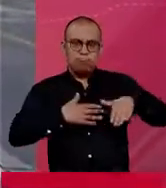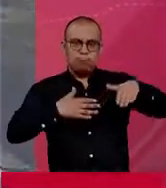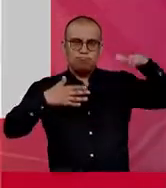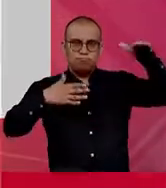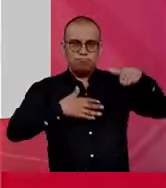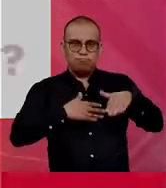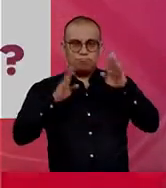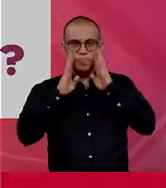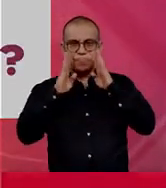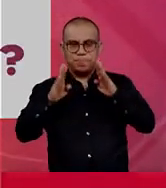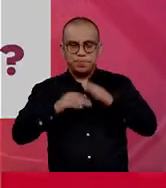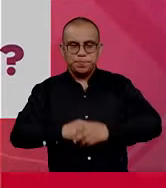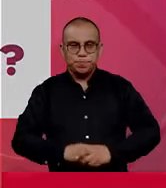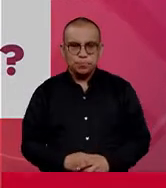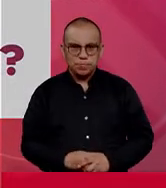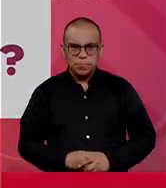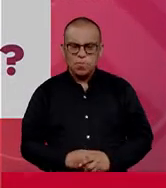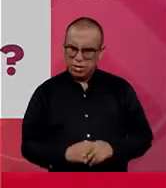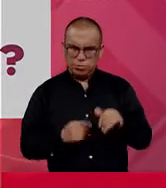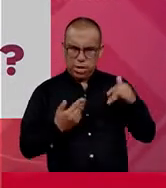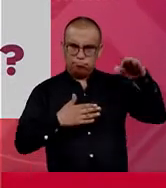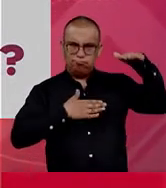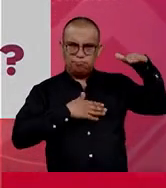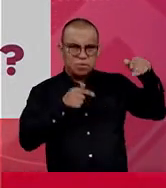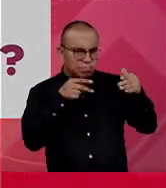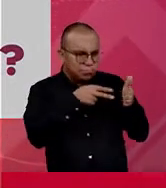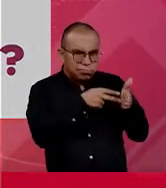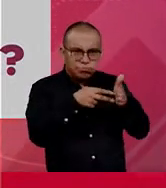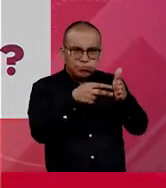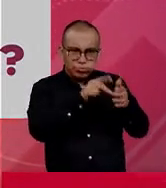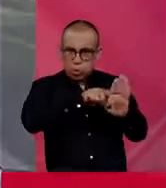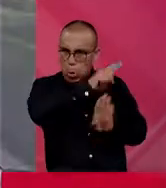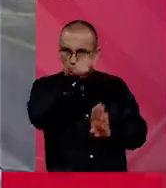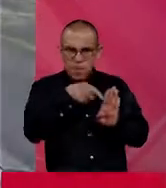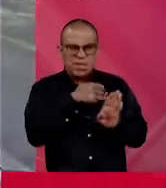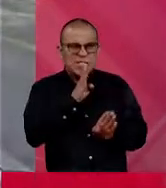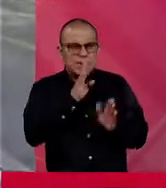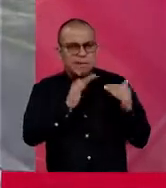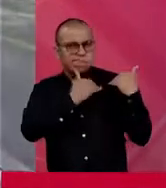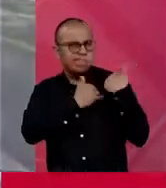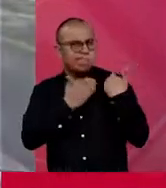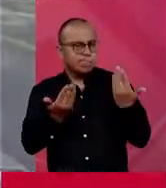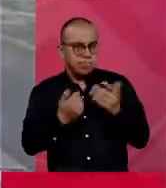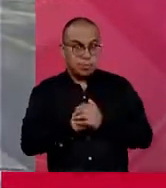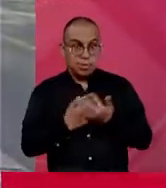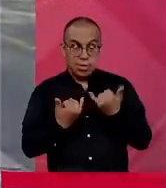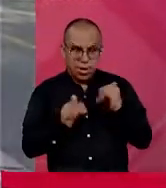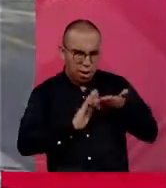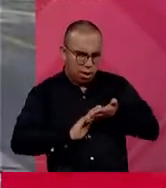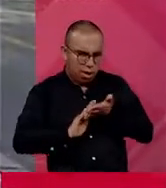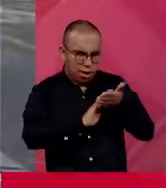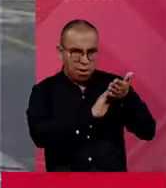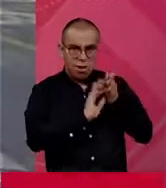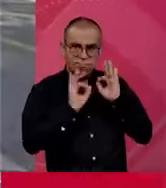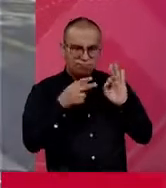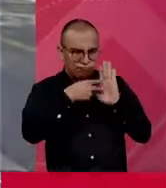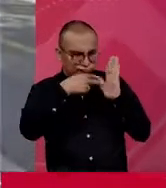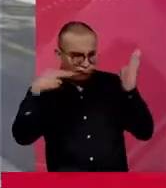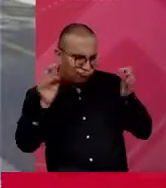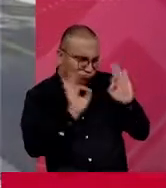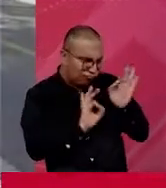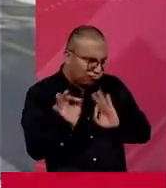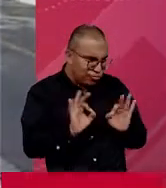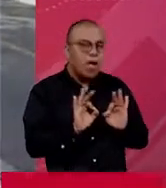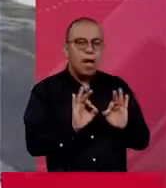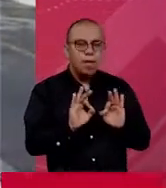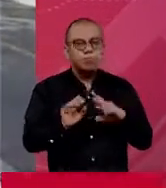dispuestos. Después de la instalación, ¿qué sigue y a quién le corresponde hacerlo? Después de esta calibración se tiene que proceder a la